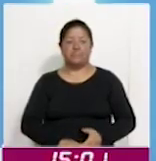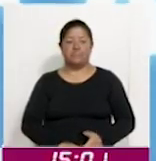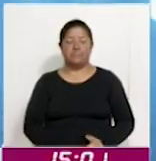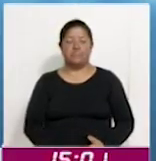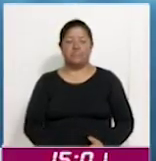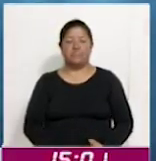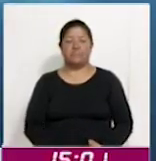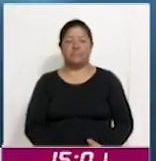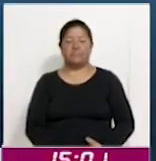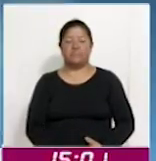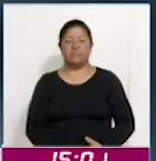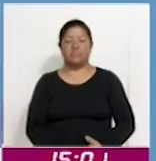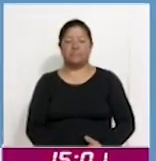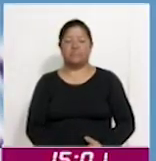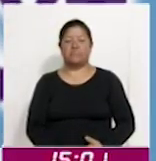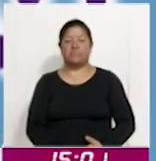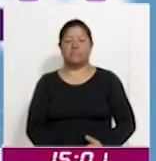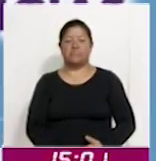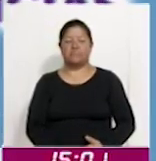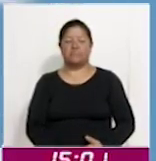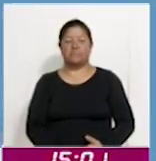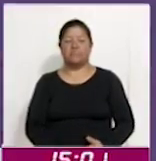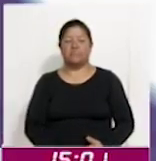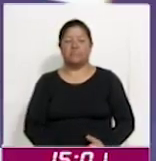Coracid Noticias. Informa.